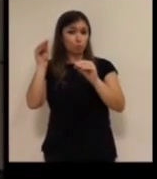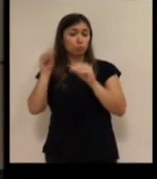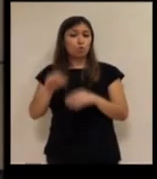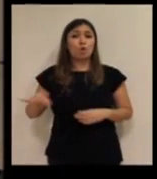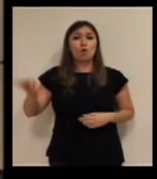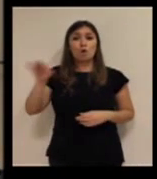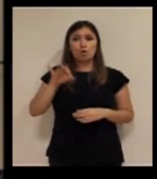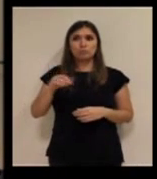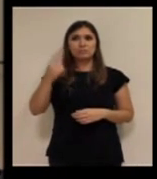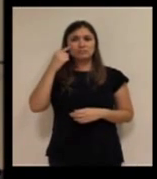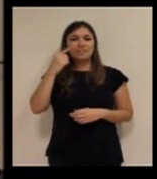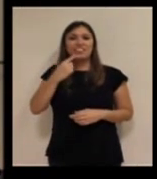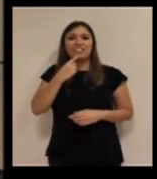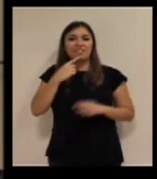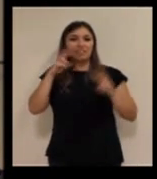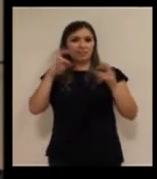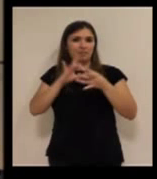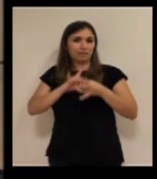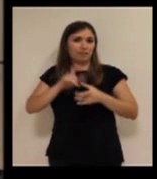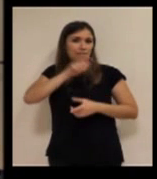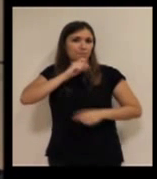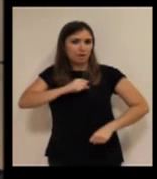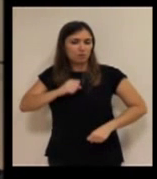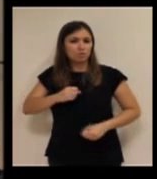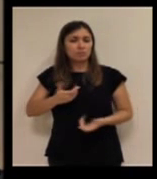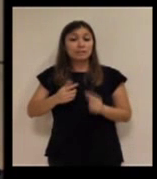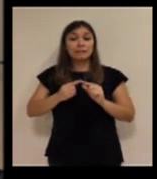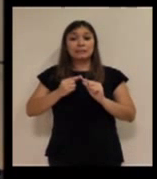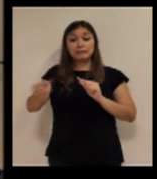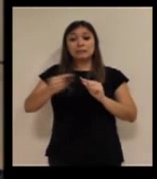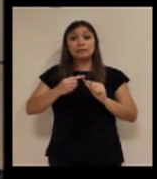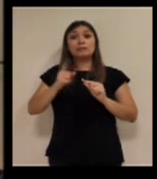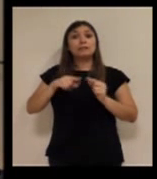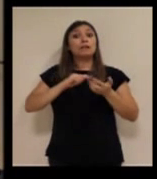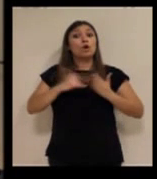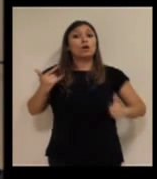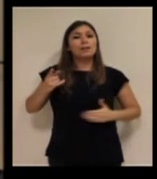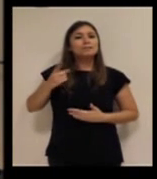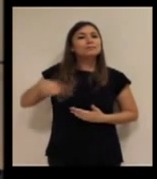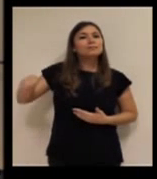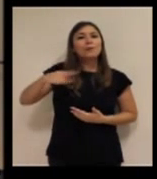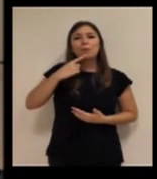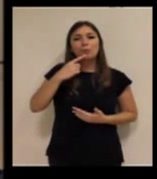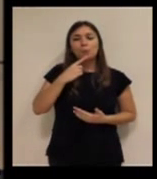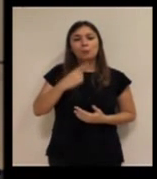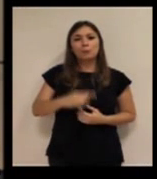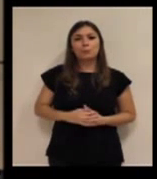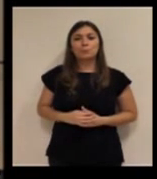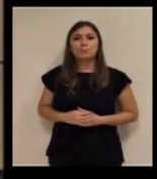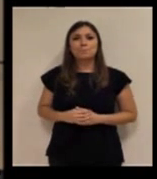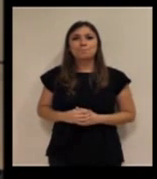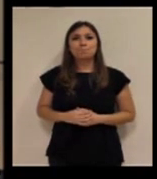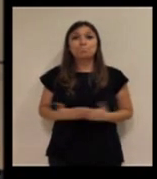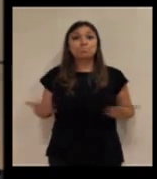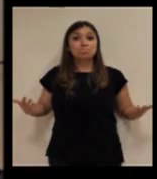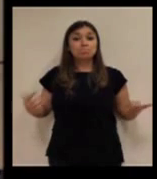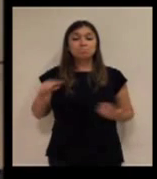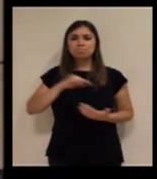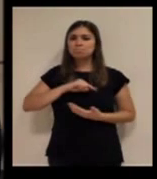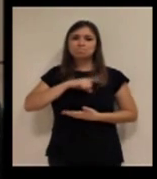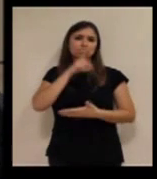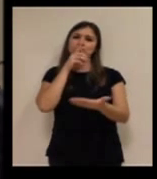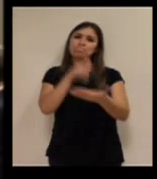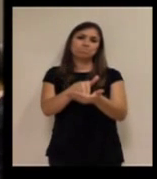sobre el tema de Tiki Mayores, comentan que en el tema de la tecnología, ellos por una parte lo ven como